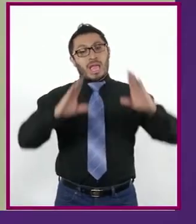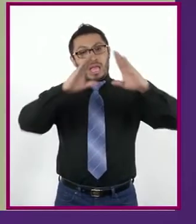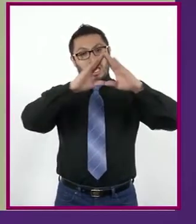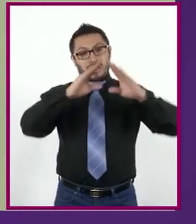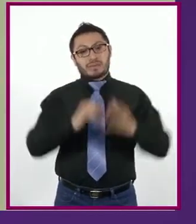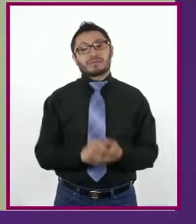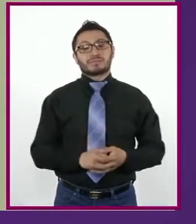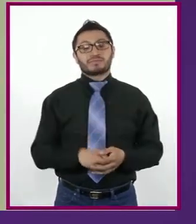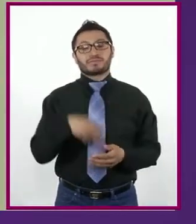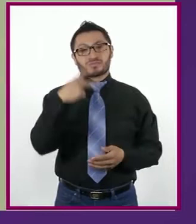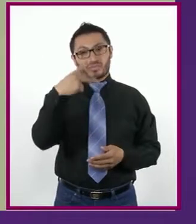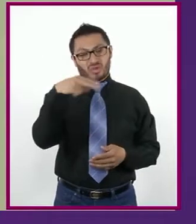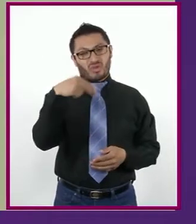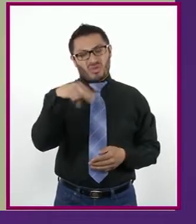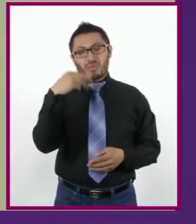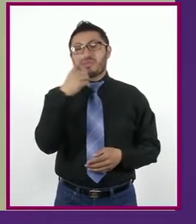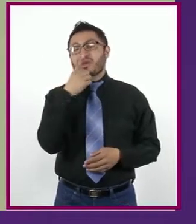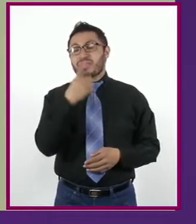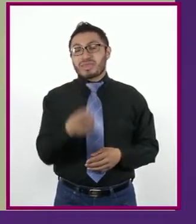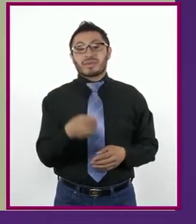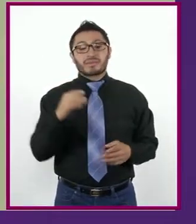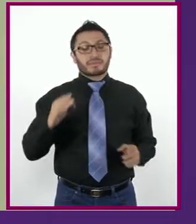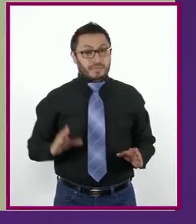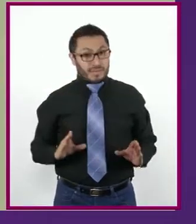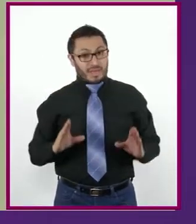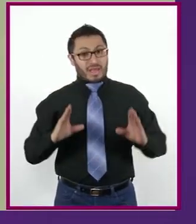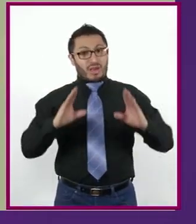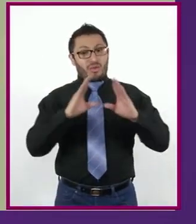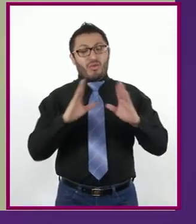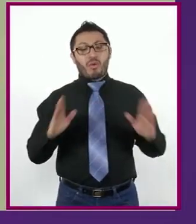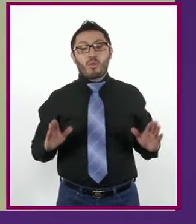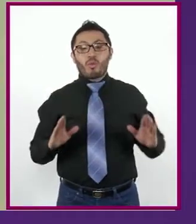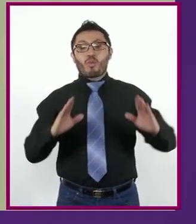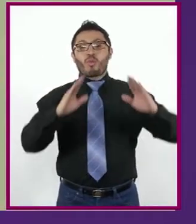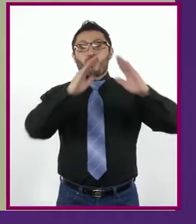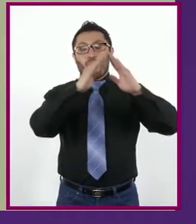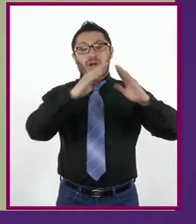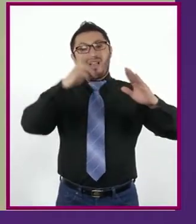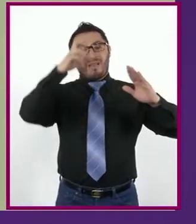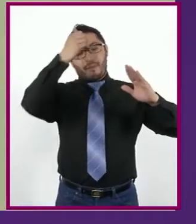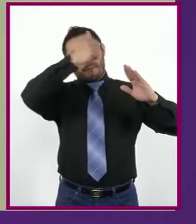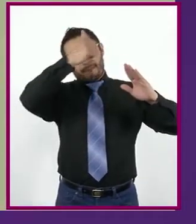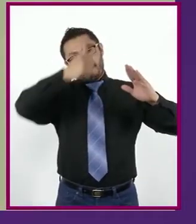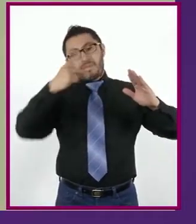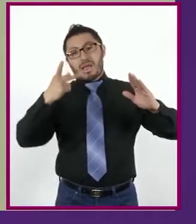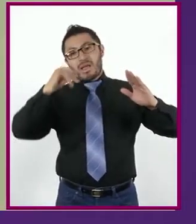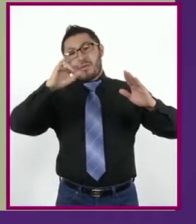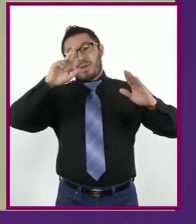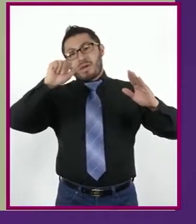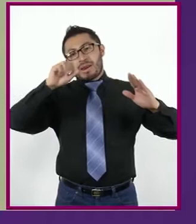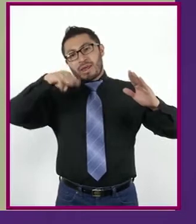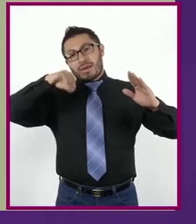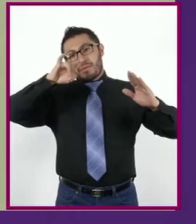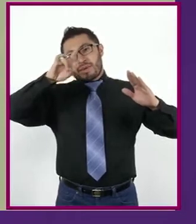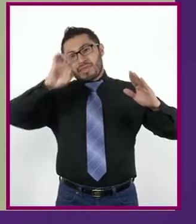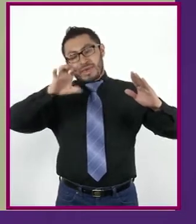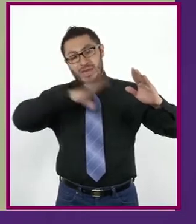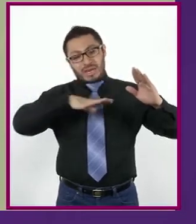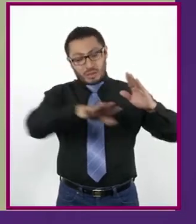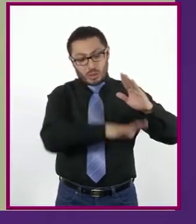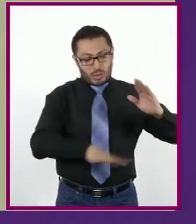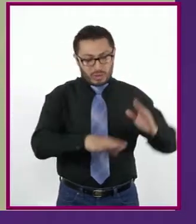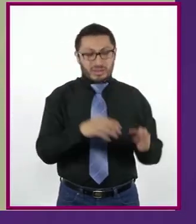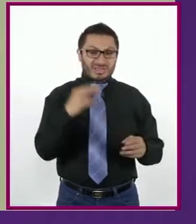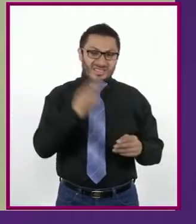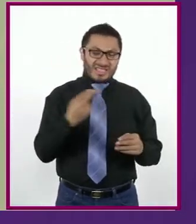Como su nombre bien lo dice, esta es una pirámide donde tendremos en la base las necesidades más básicas,